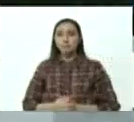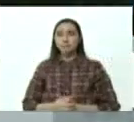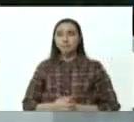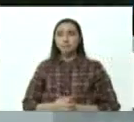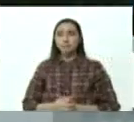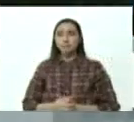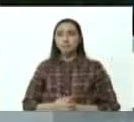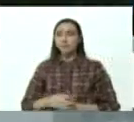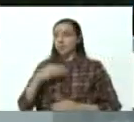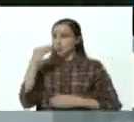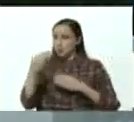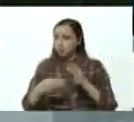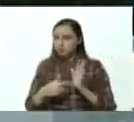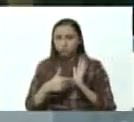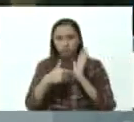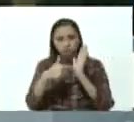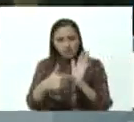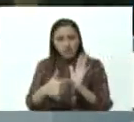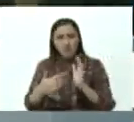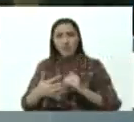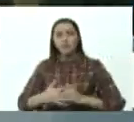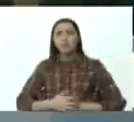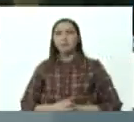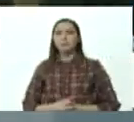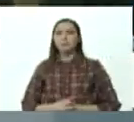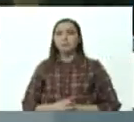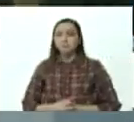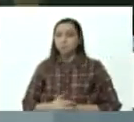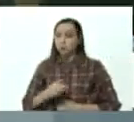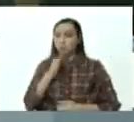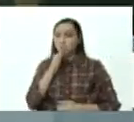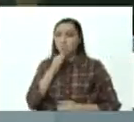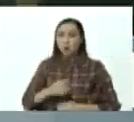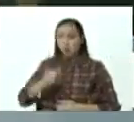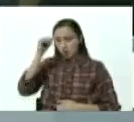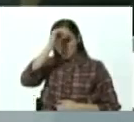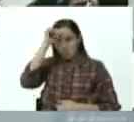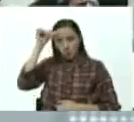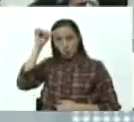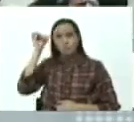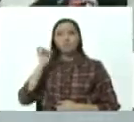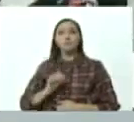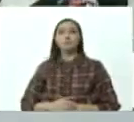transcurra y se exprese como va a ocurrir el próximo domingo